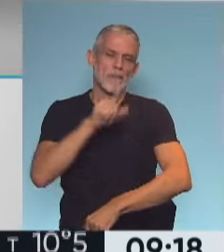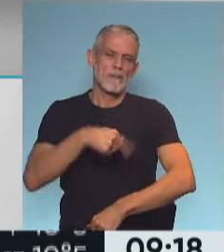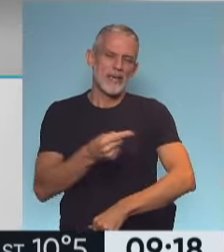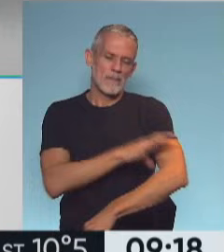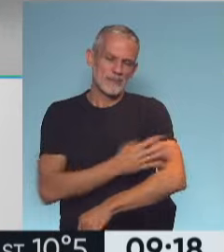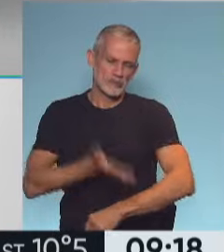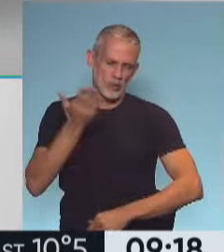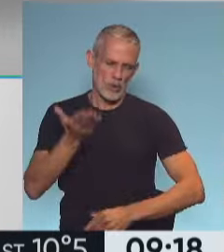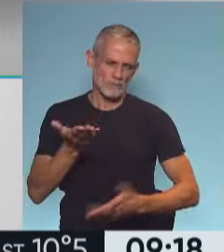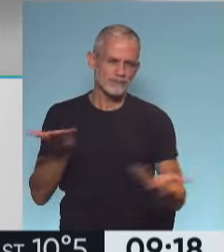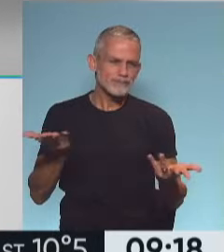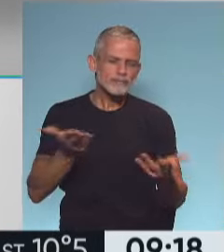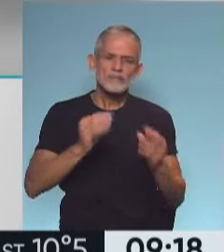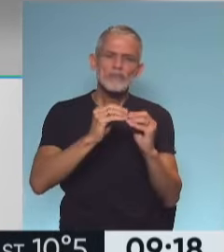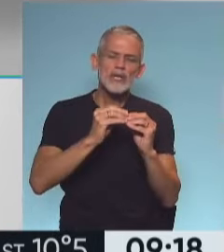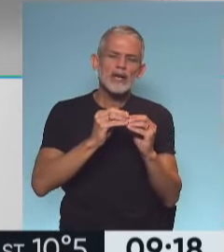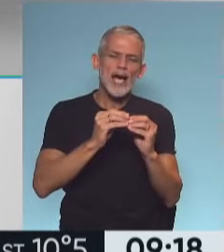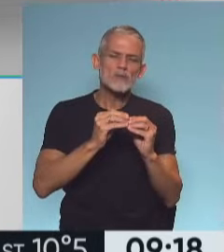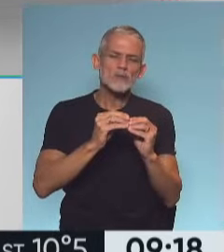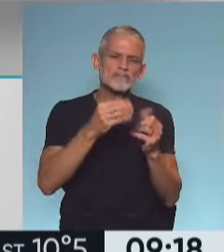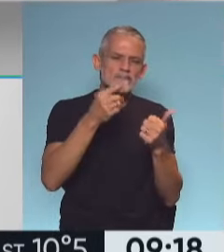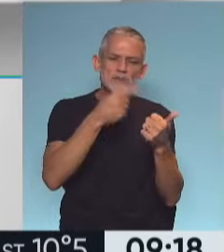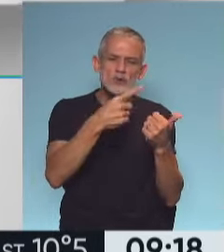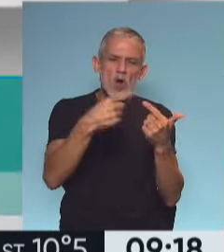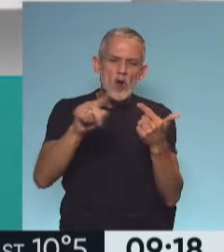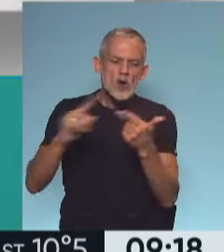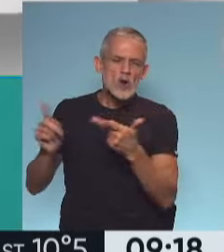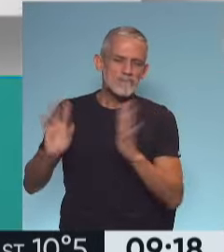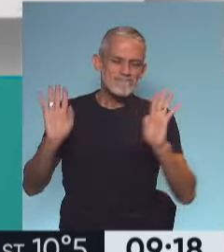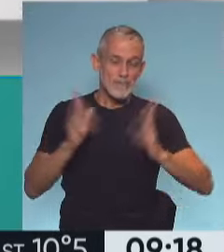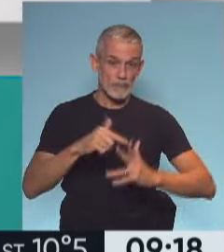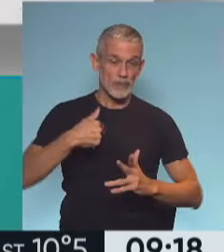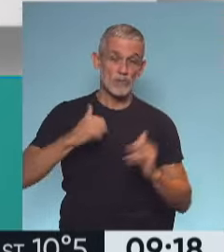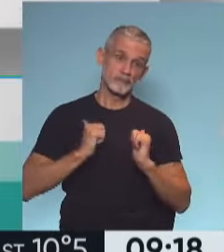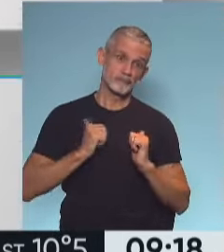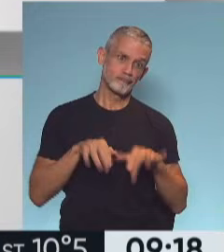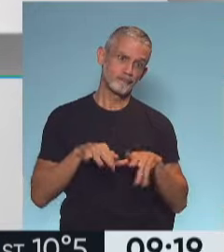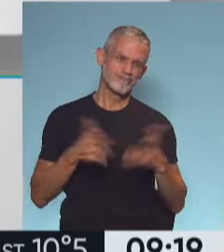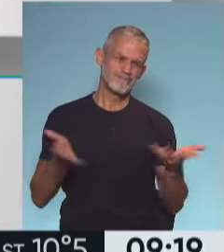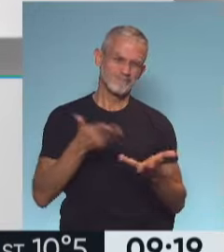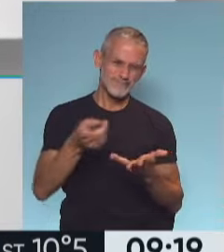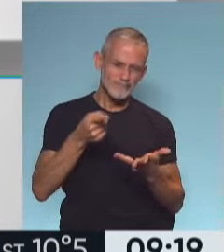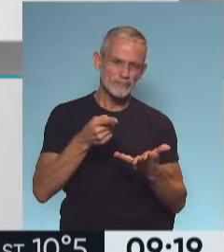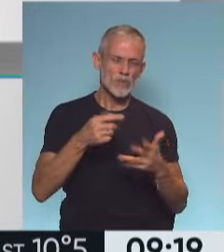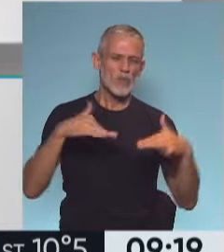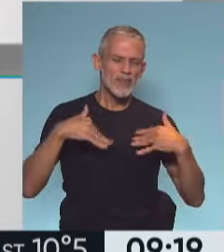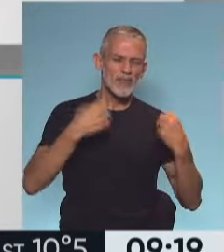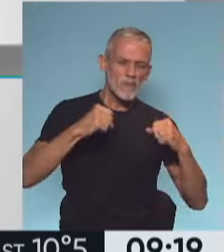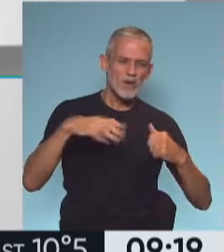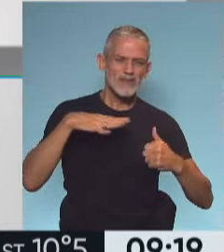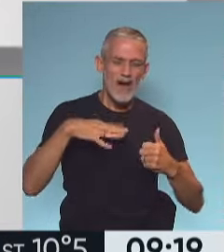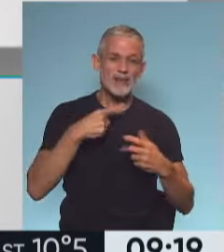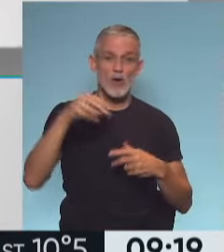descartar muchísimas causas. Pero, ya te digo, el sedentarismo, la dieta rica en sodio, son